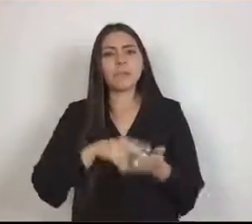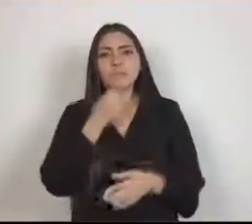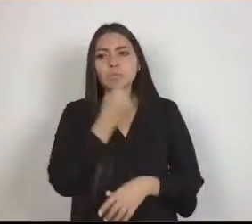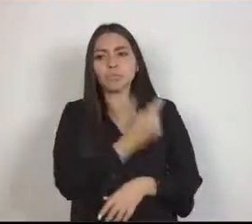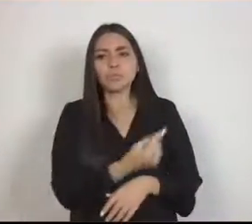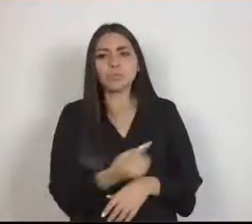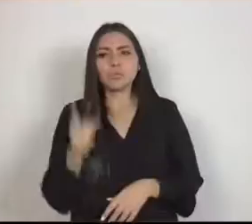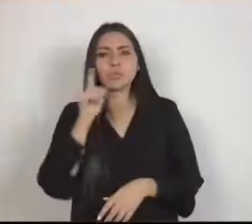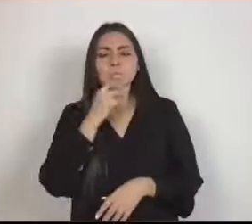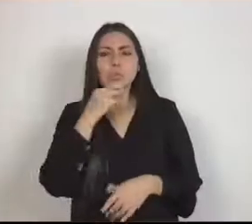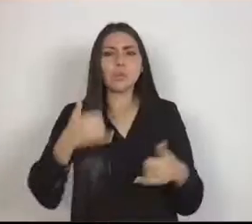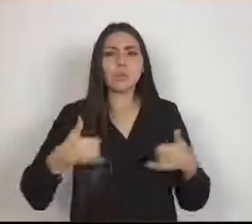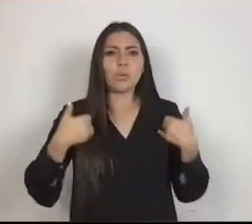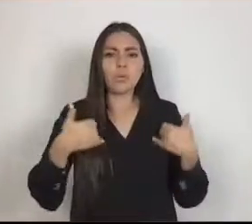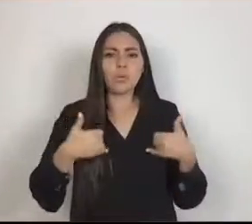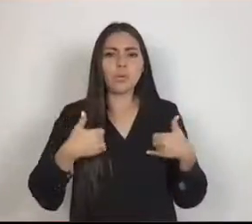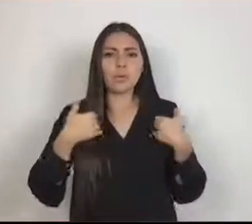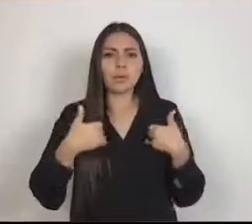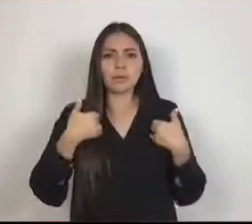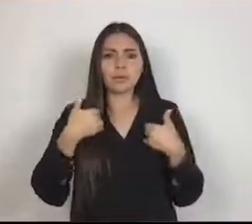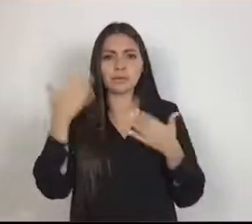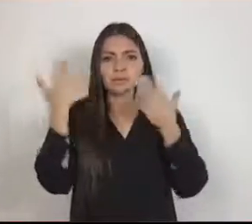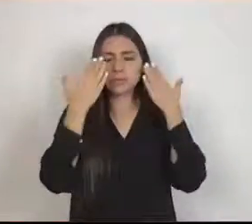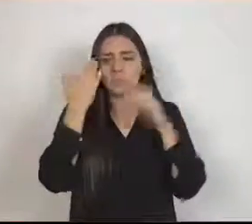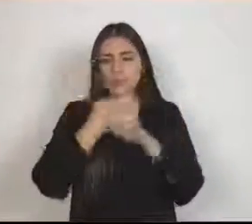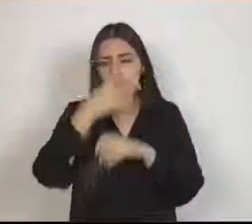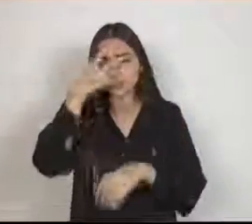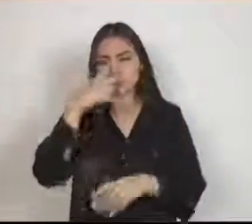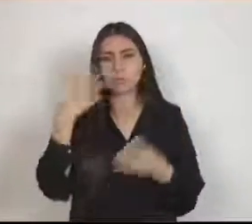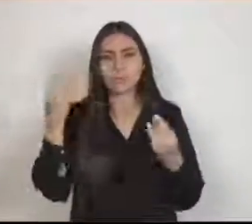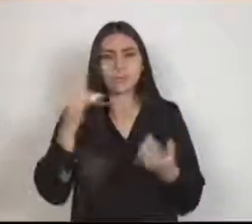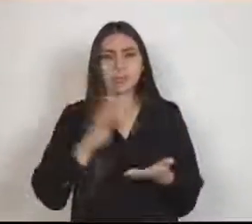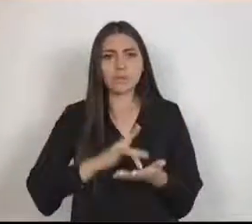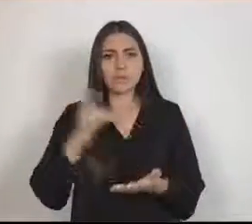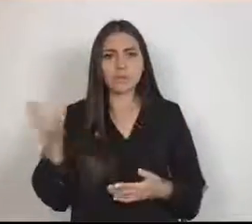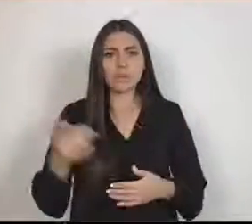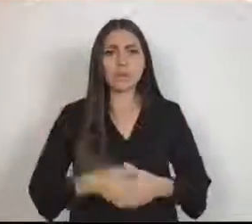adolescentes y los jóvenes estudiantes. Muchas gracias. Aplausos. Aplausos.